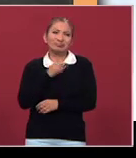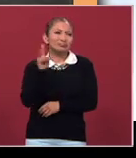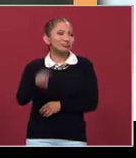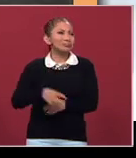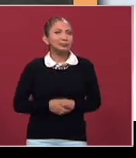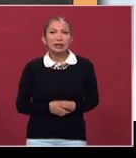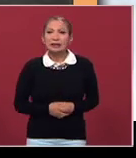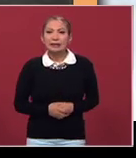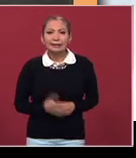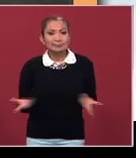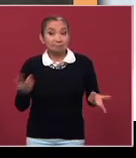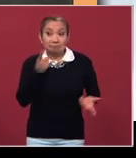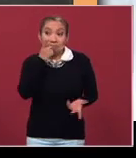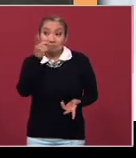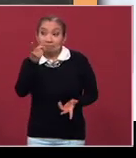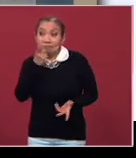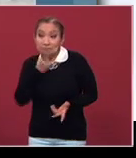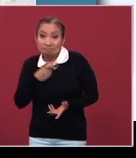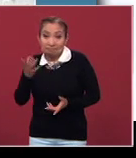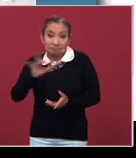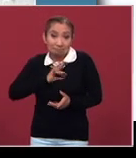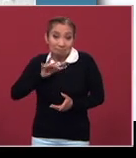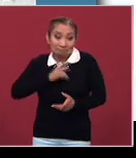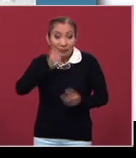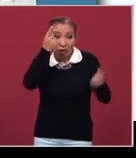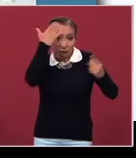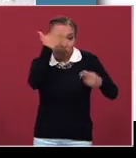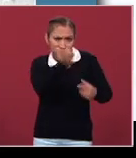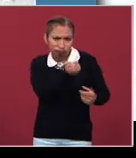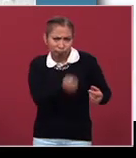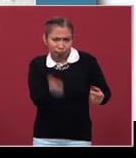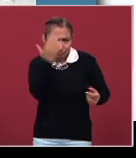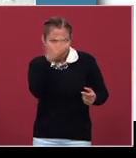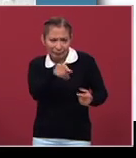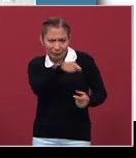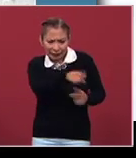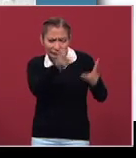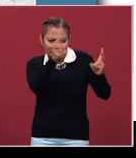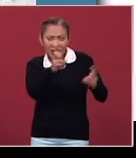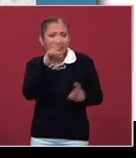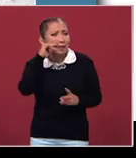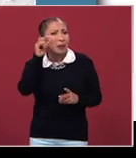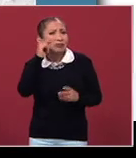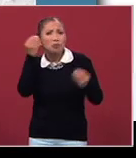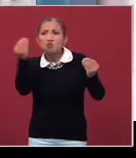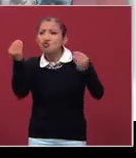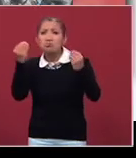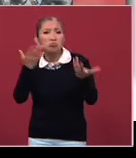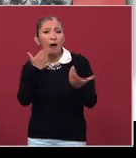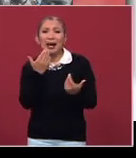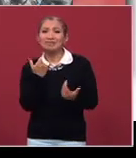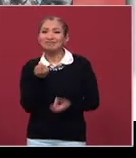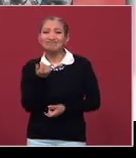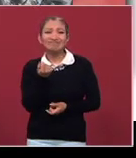Desafortunadamente, según me han platicado los que sí saben, de Zapata no hay mucha